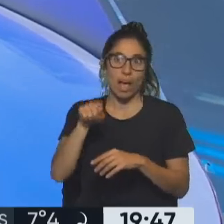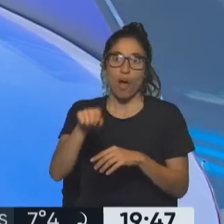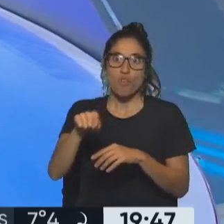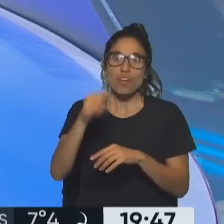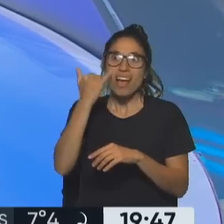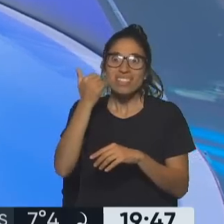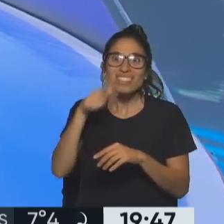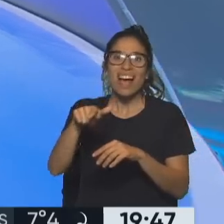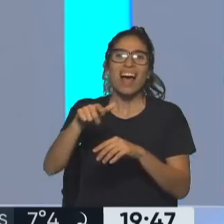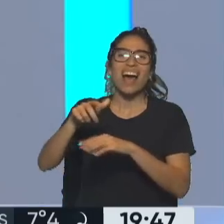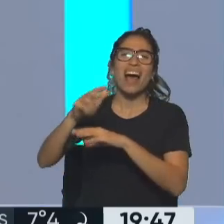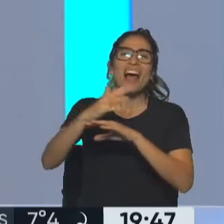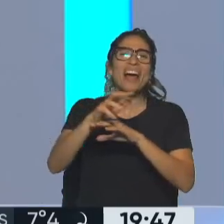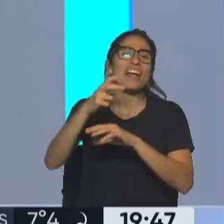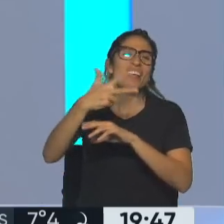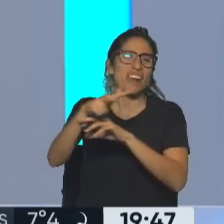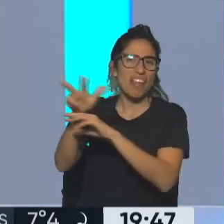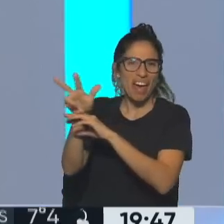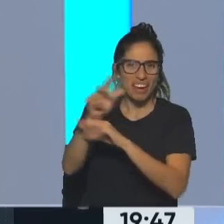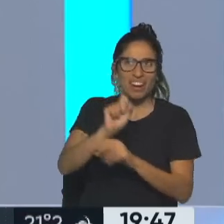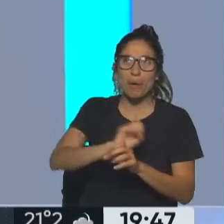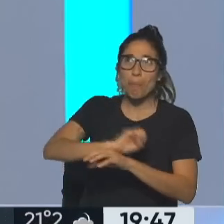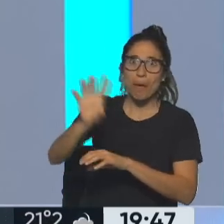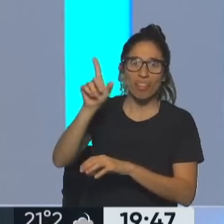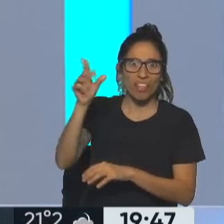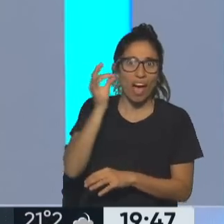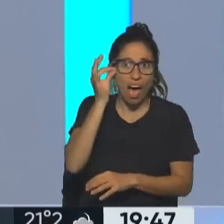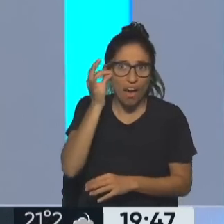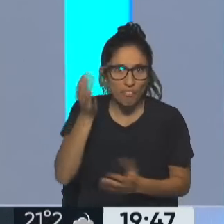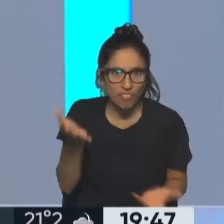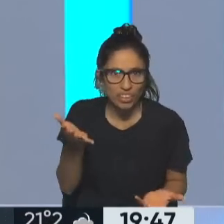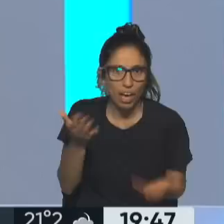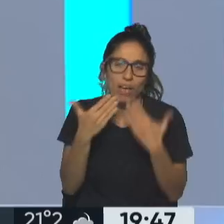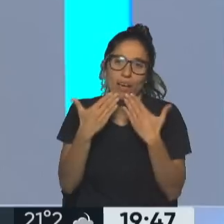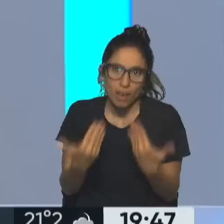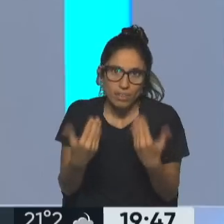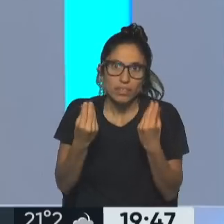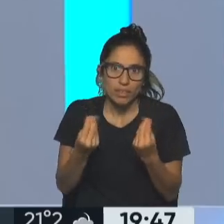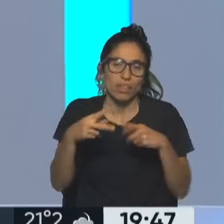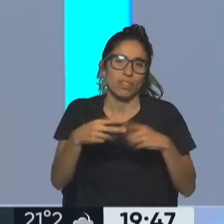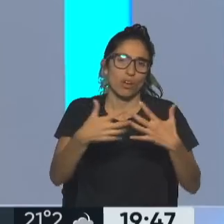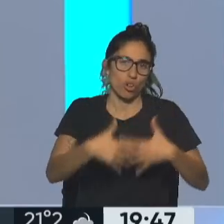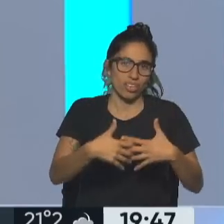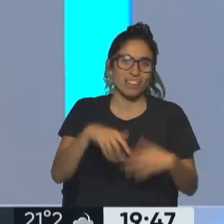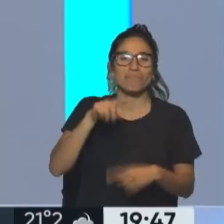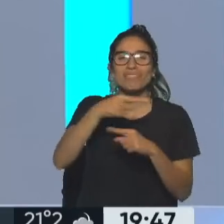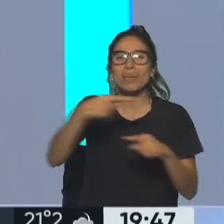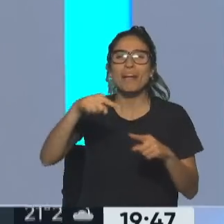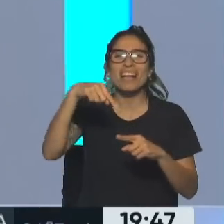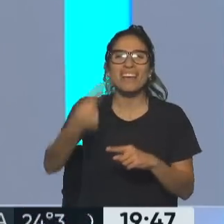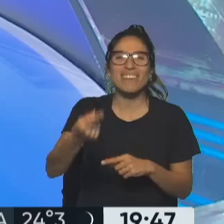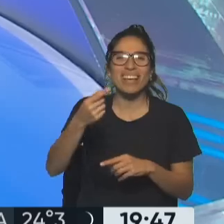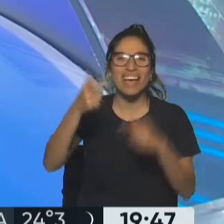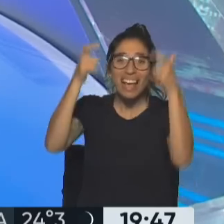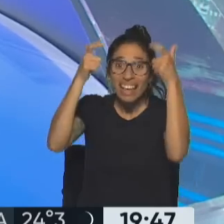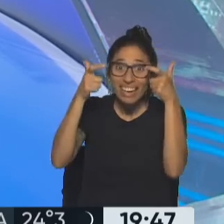Realmente Argentina tiene que estar orgullosa, no sólo por su premio Nobel, no sólo por el reconocimiento. La semana que viene estoy invitado por el rey de Noruega, porque le